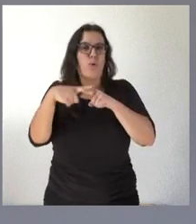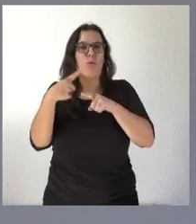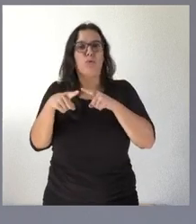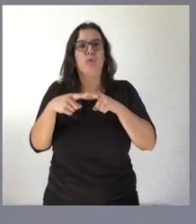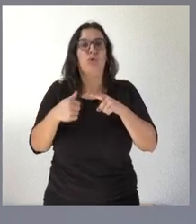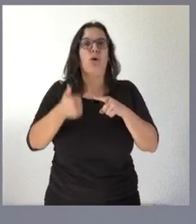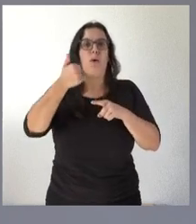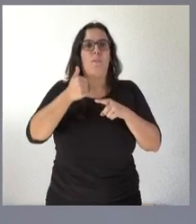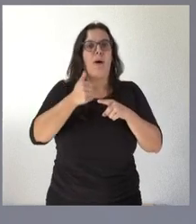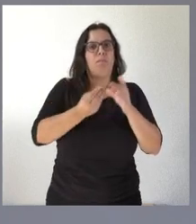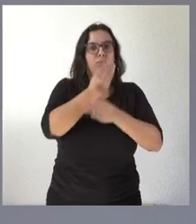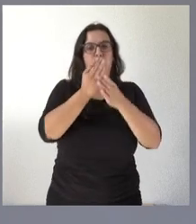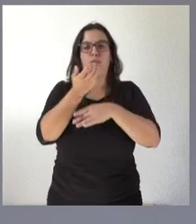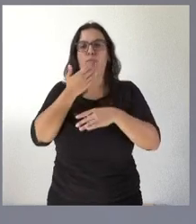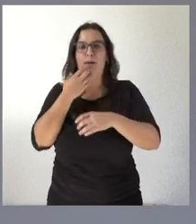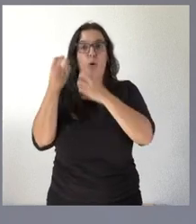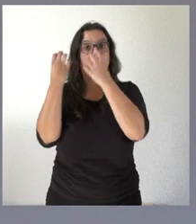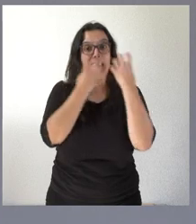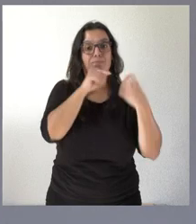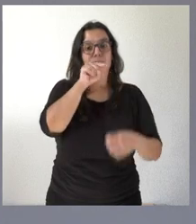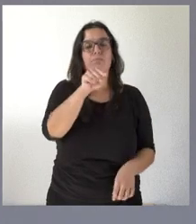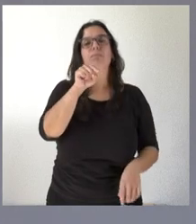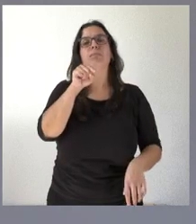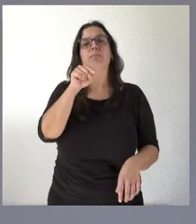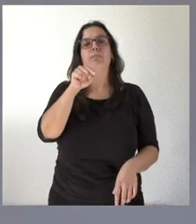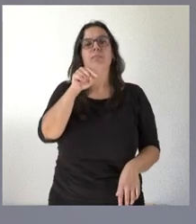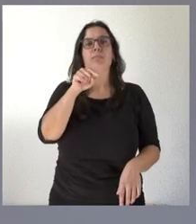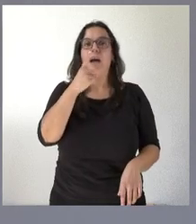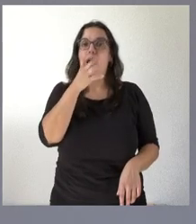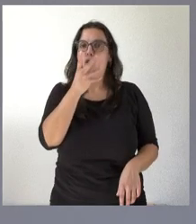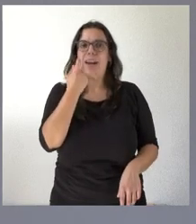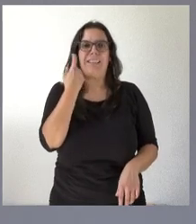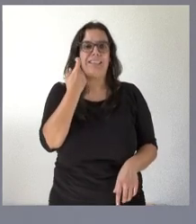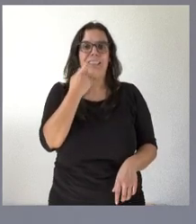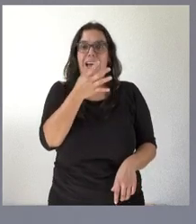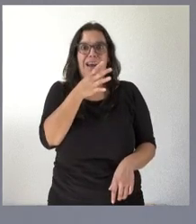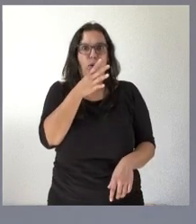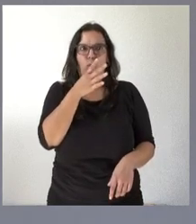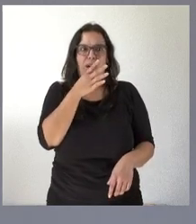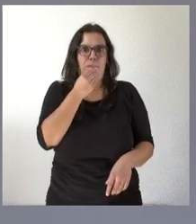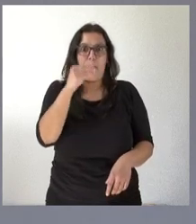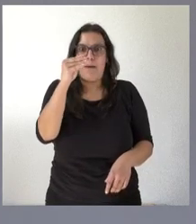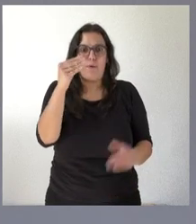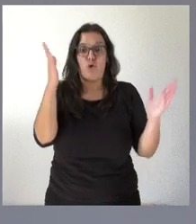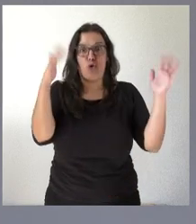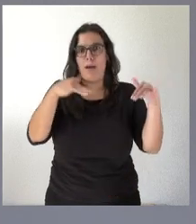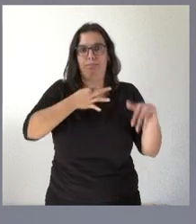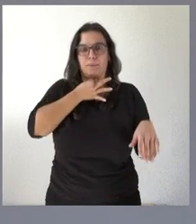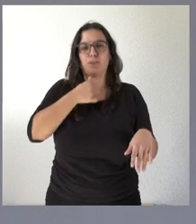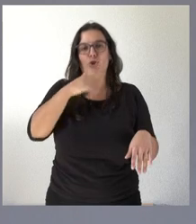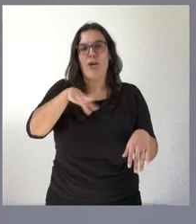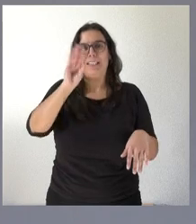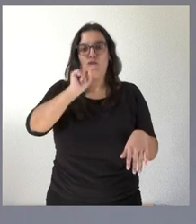valga la redundancia como es el caso de maíz requieren en este momento pues una dotación específica de riego y no la están teniendo y entiendo esa